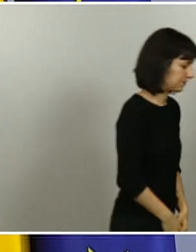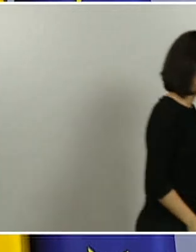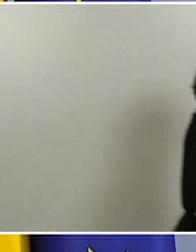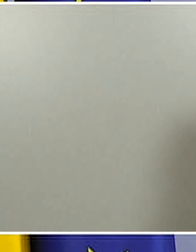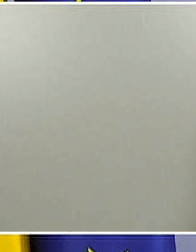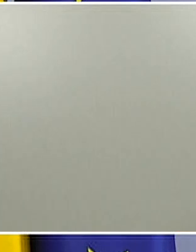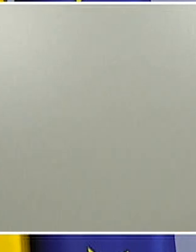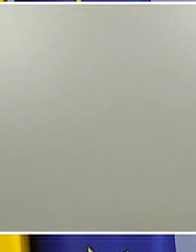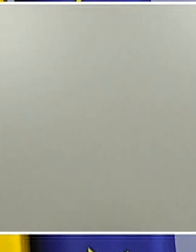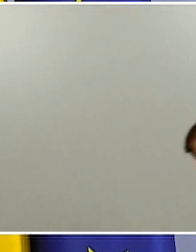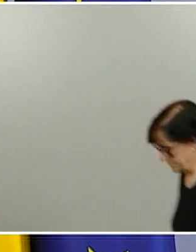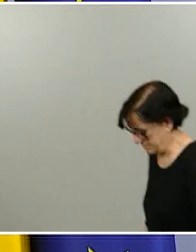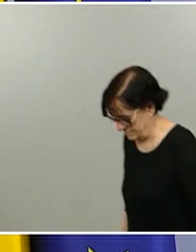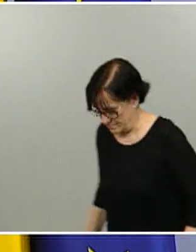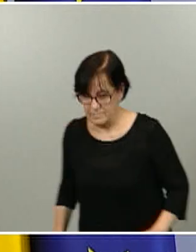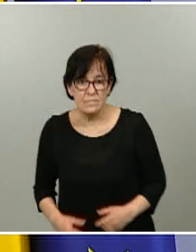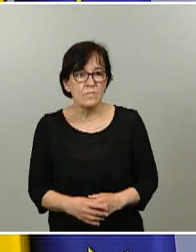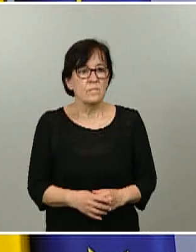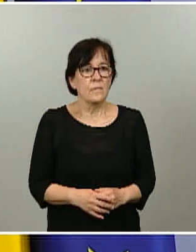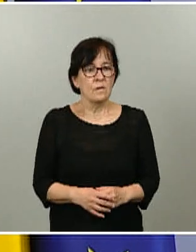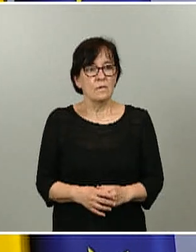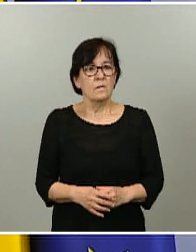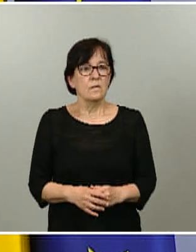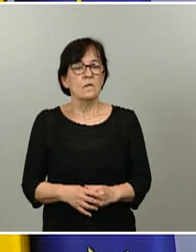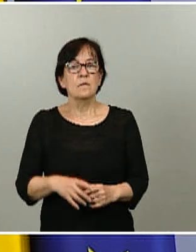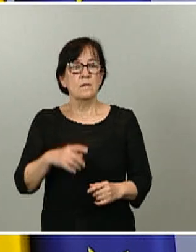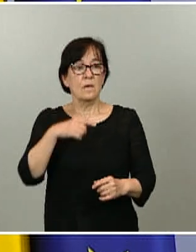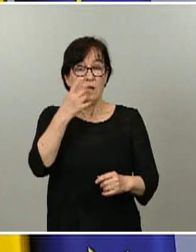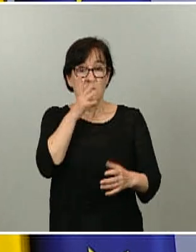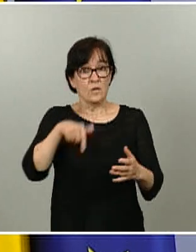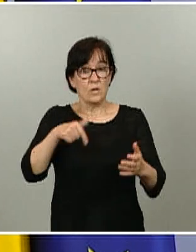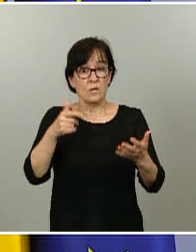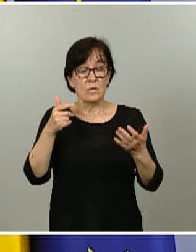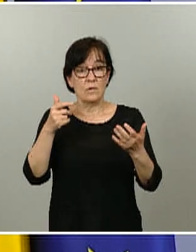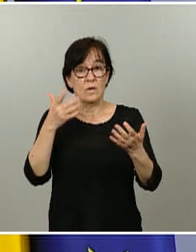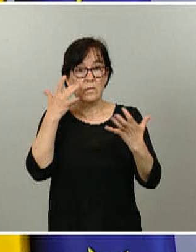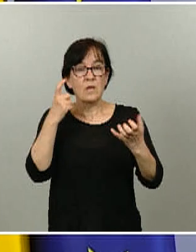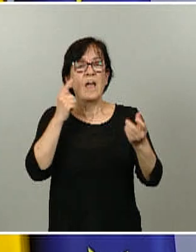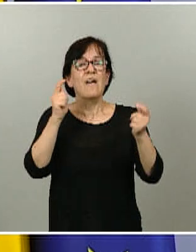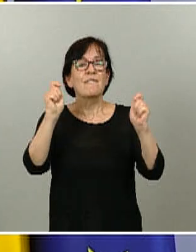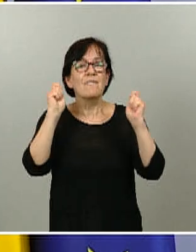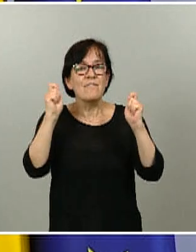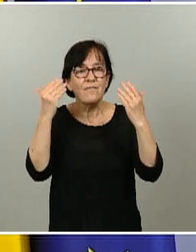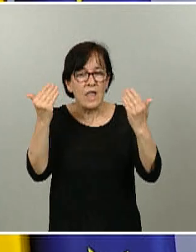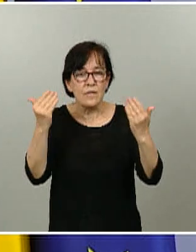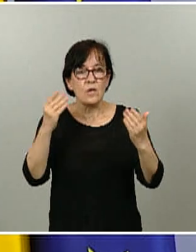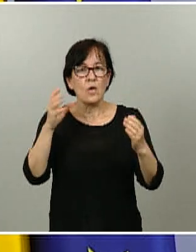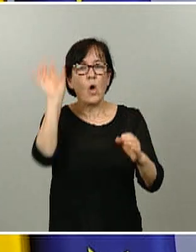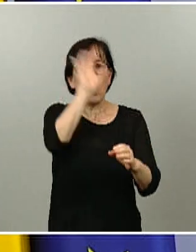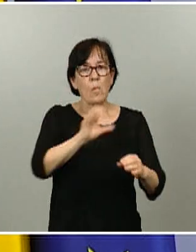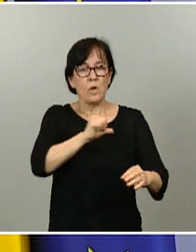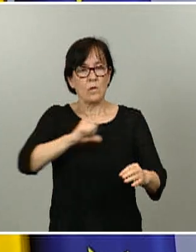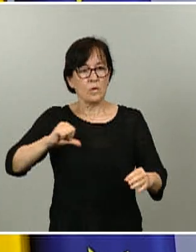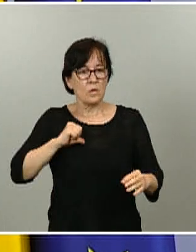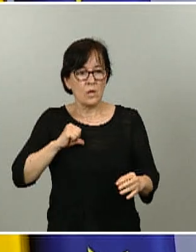He dicho que el mensaje que hoy queríamos destacar era la felicitación a las comunidades autónomas por el tremendo y